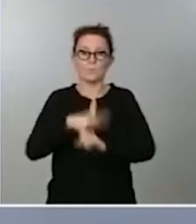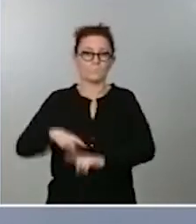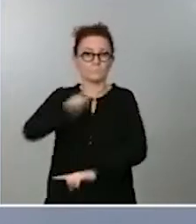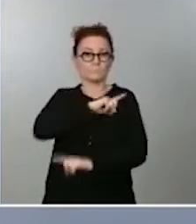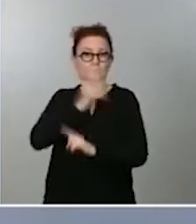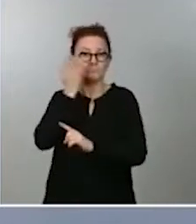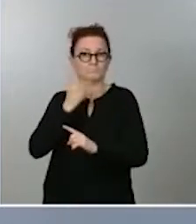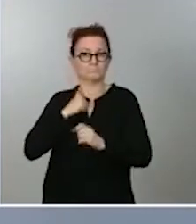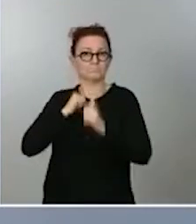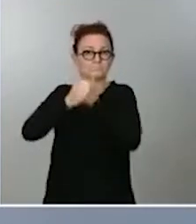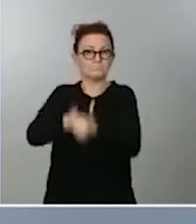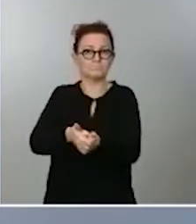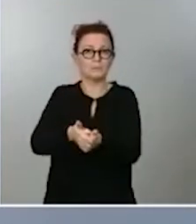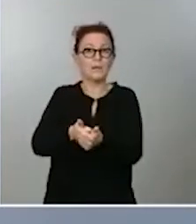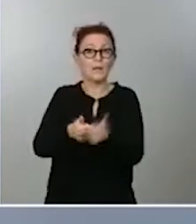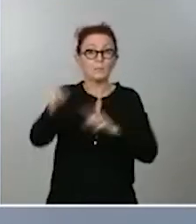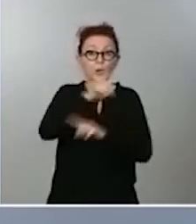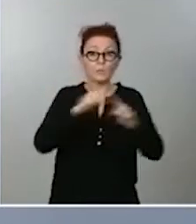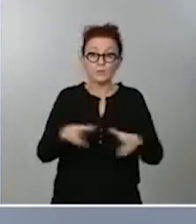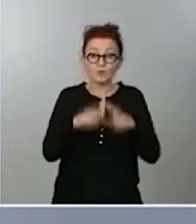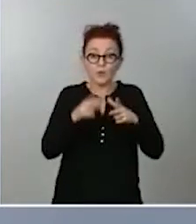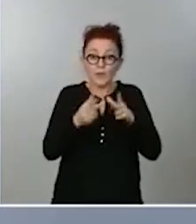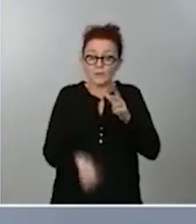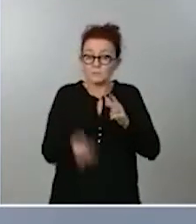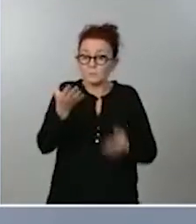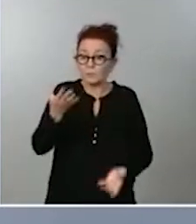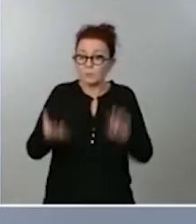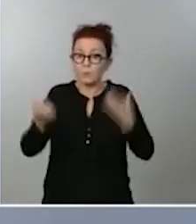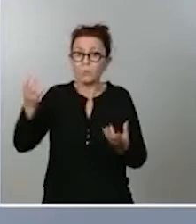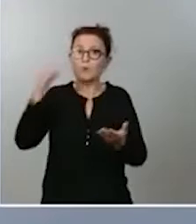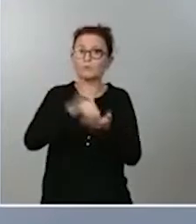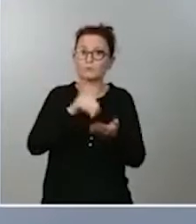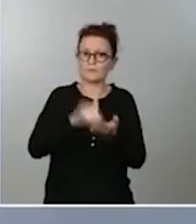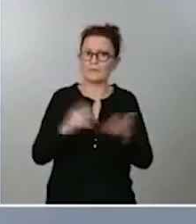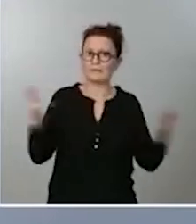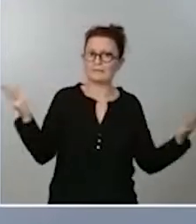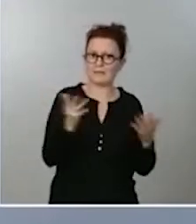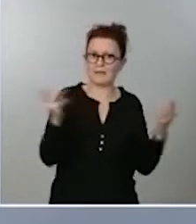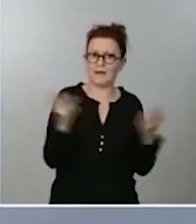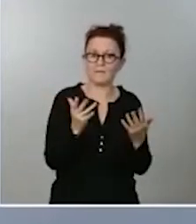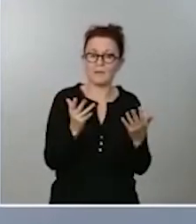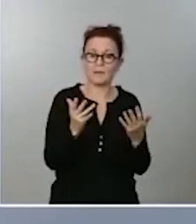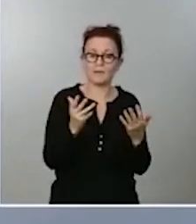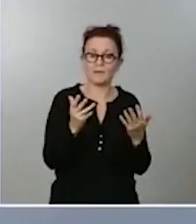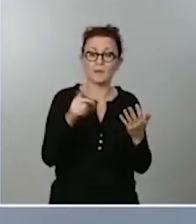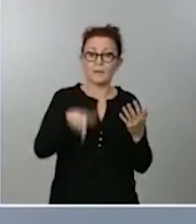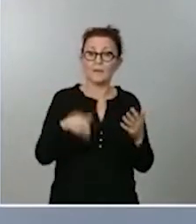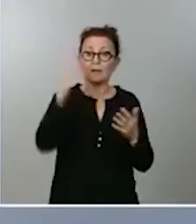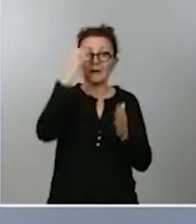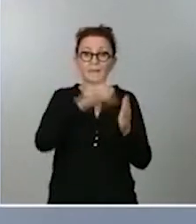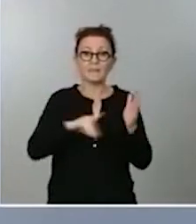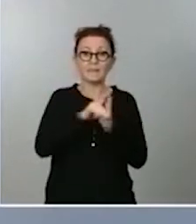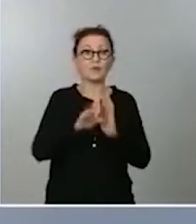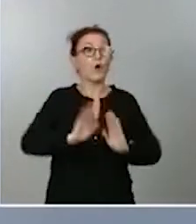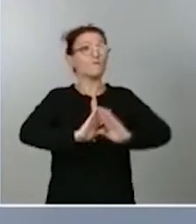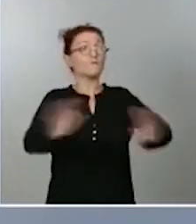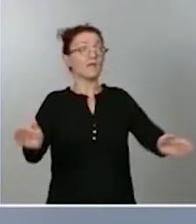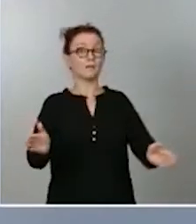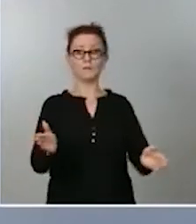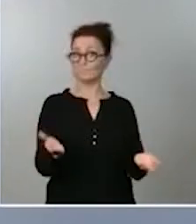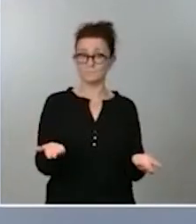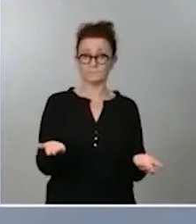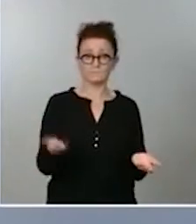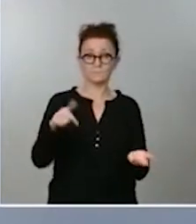sociales que se generan que son de enorme gravedad en muchos casos no se agotan con este real decreto que aborda únicamente la